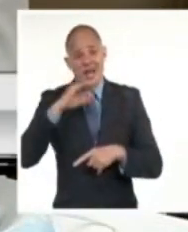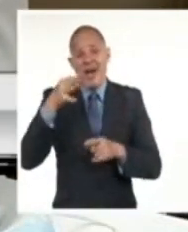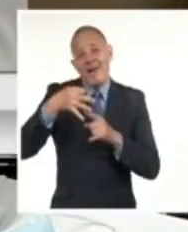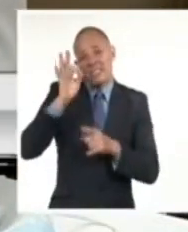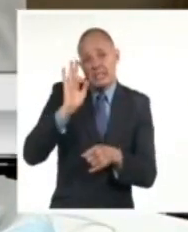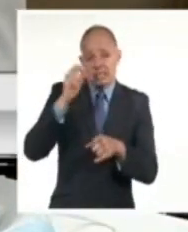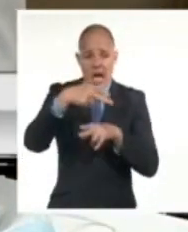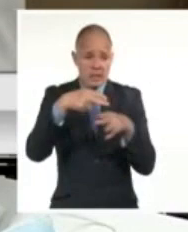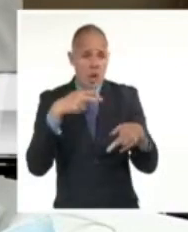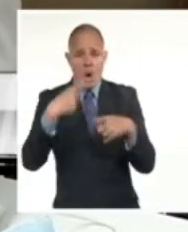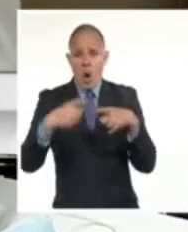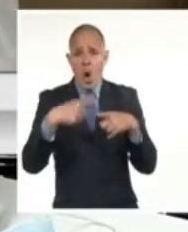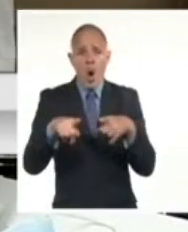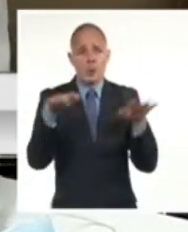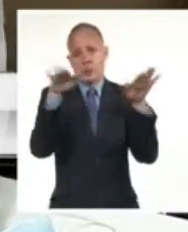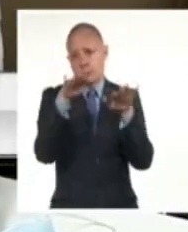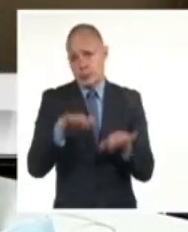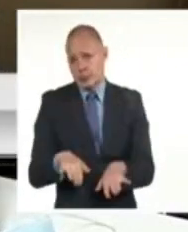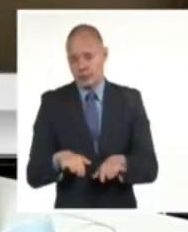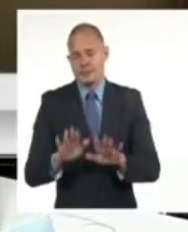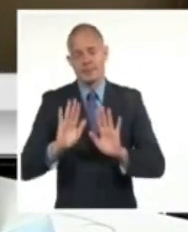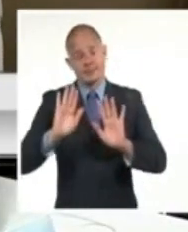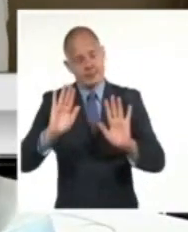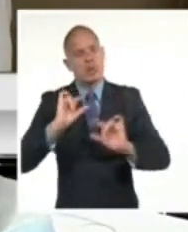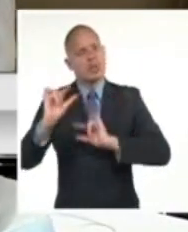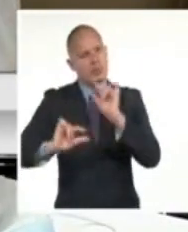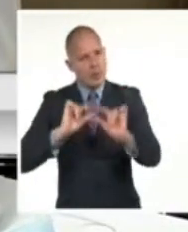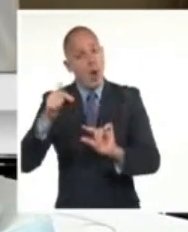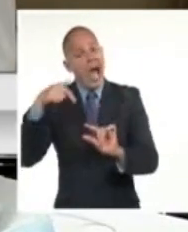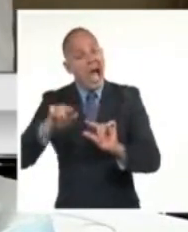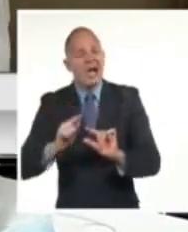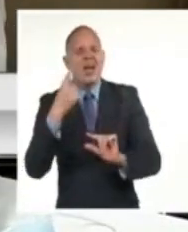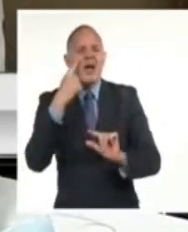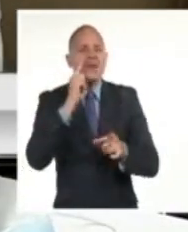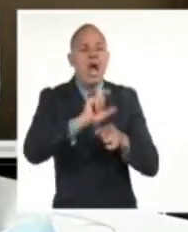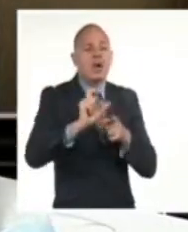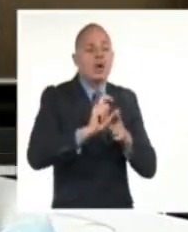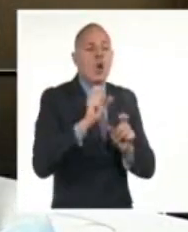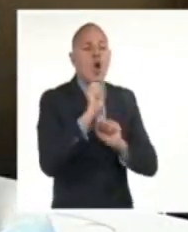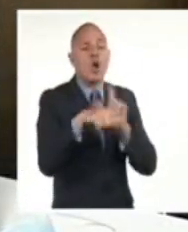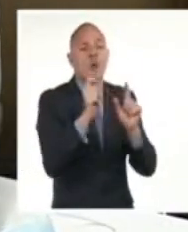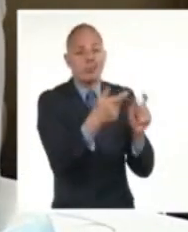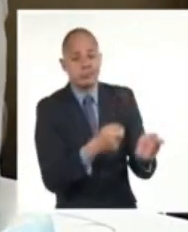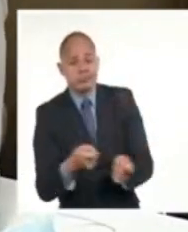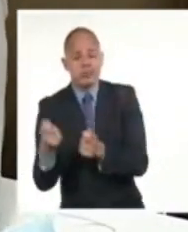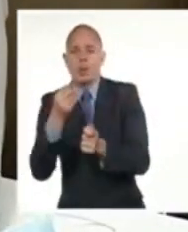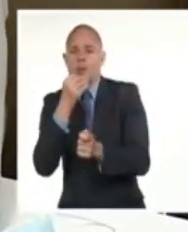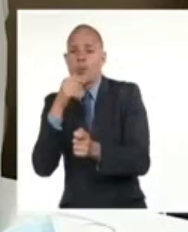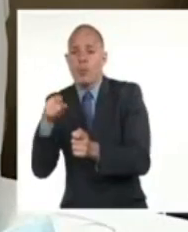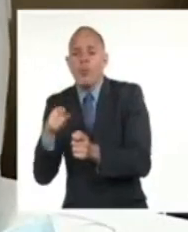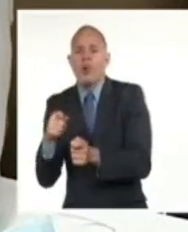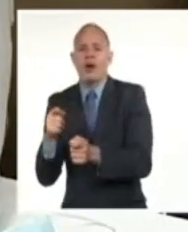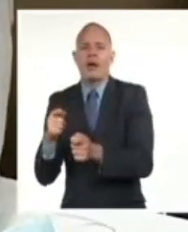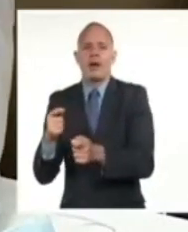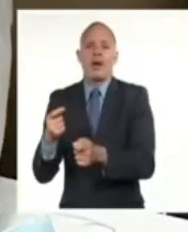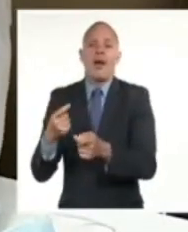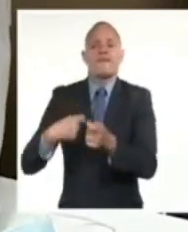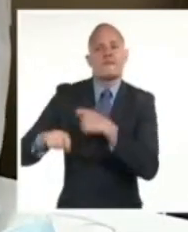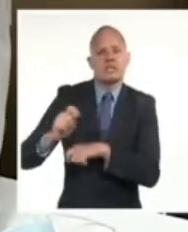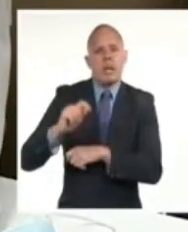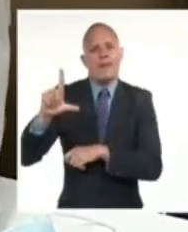diversificarnos con los productos que salen de nuestra agricultura, con una mayor presencia a mejores precios, con